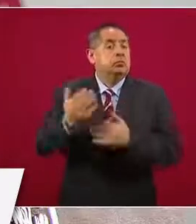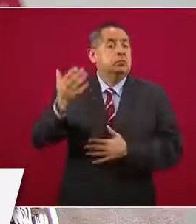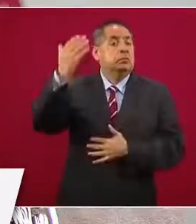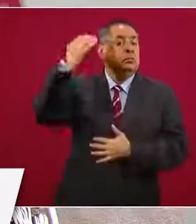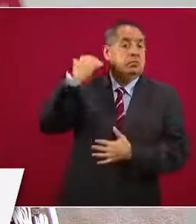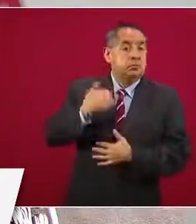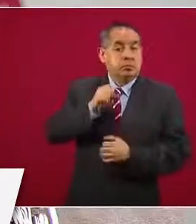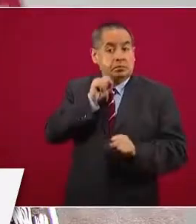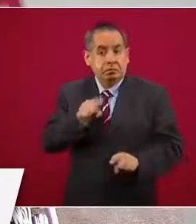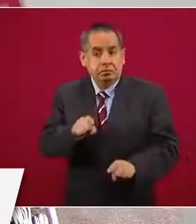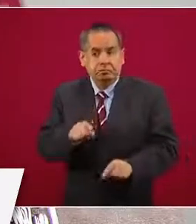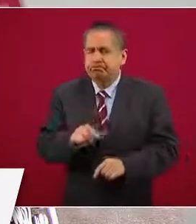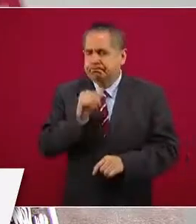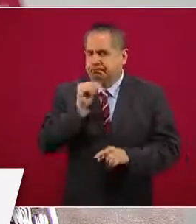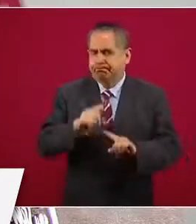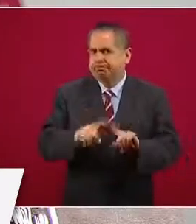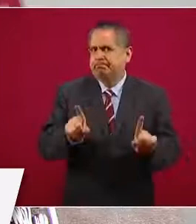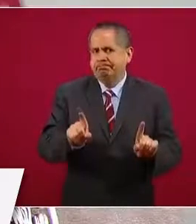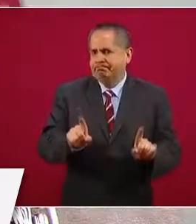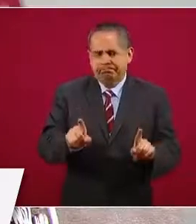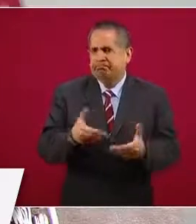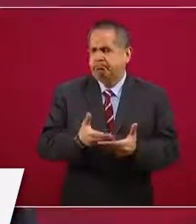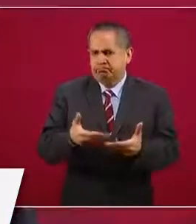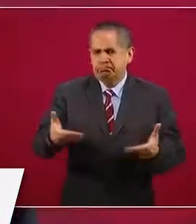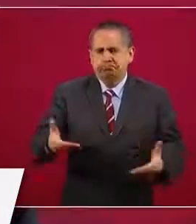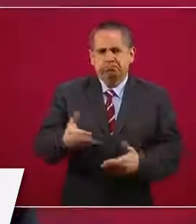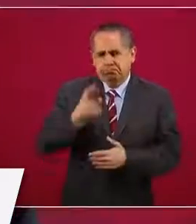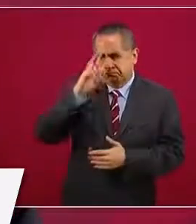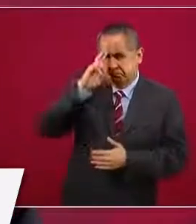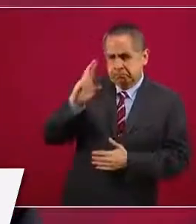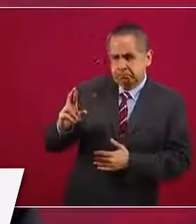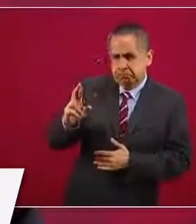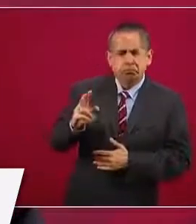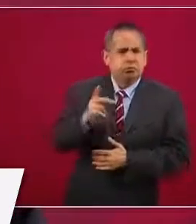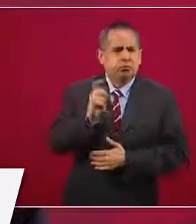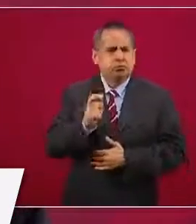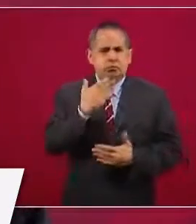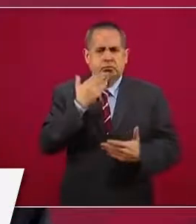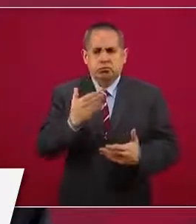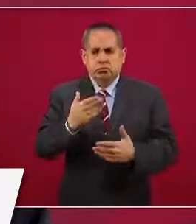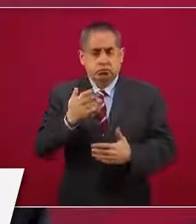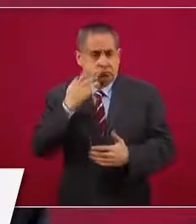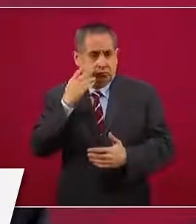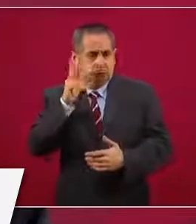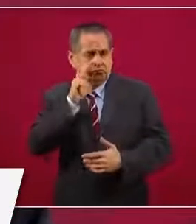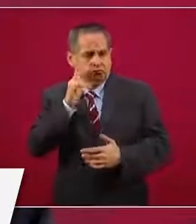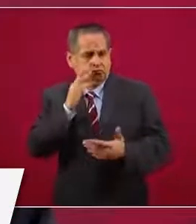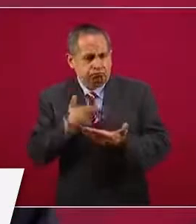y esto se puede probar